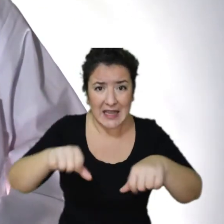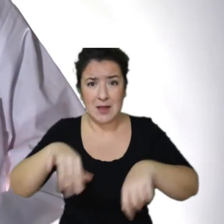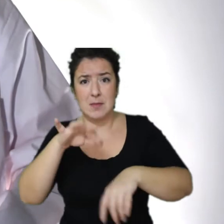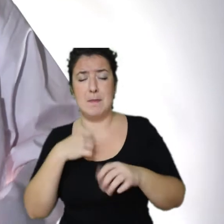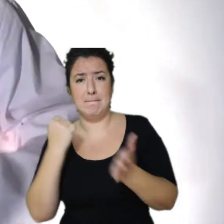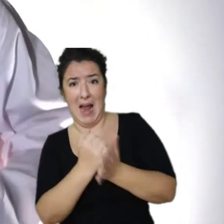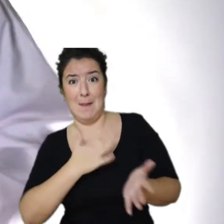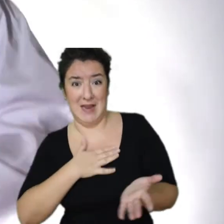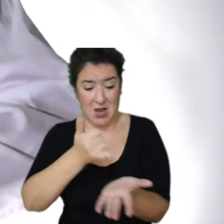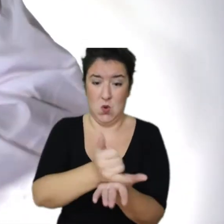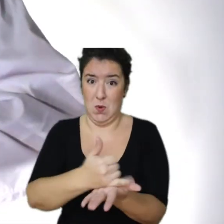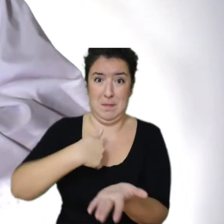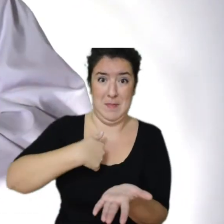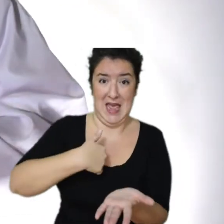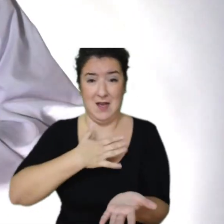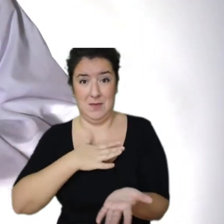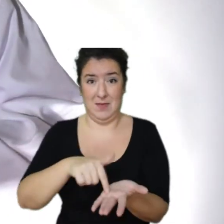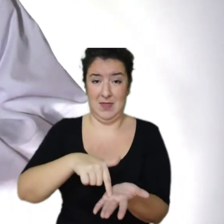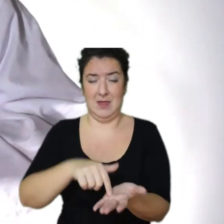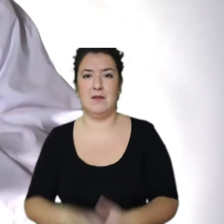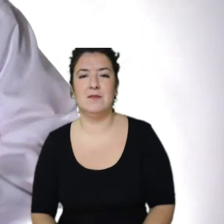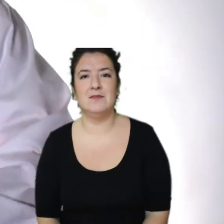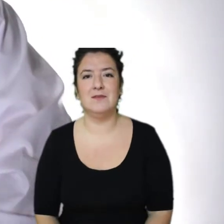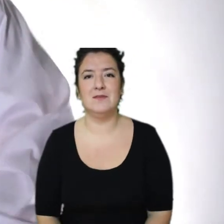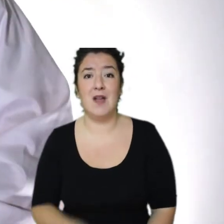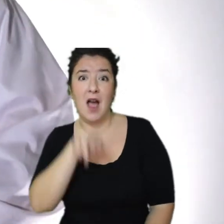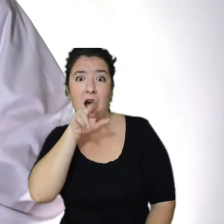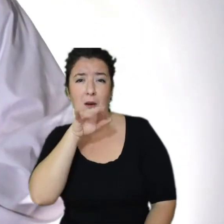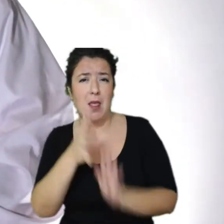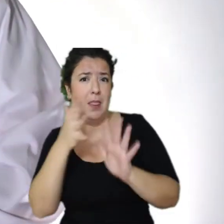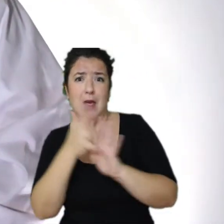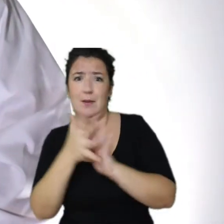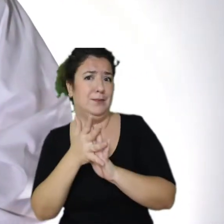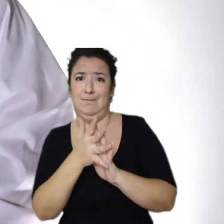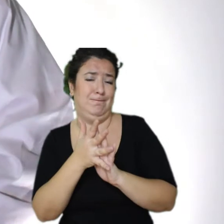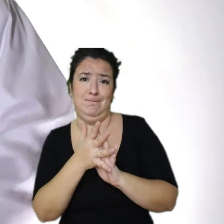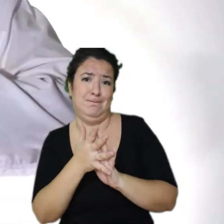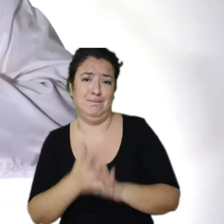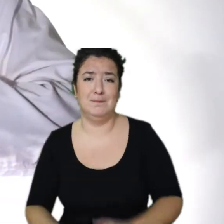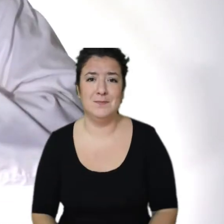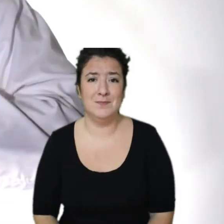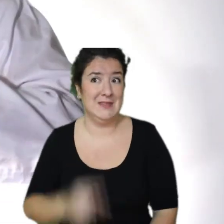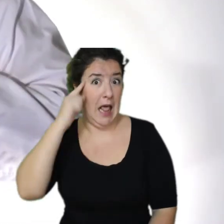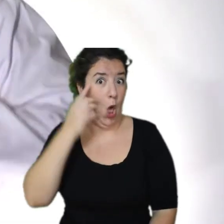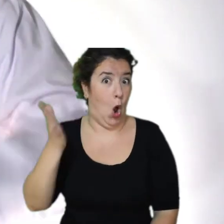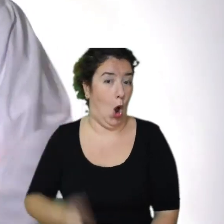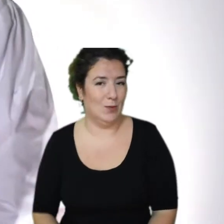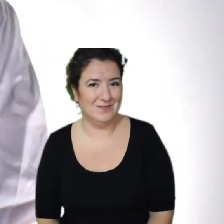esta es marca mía, sí, que no llego, que se pone a hablar así deprisa, y no... Está loco.